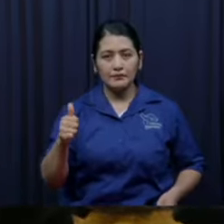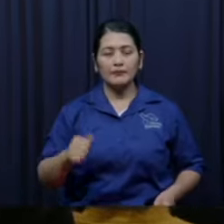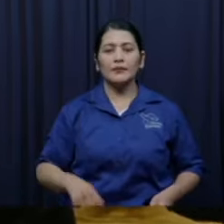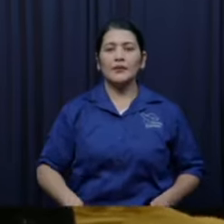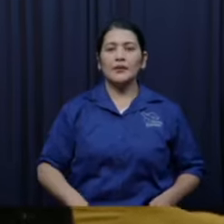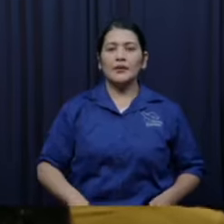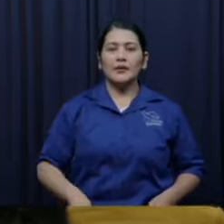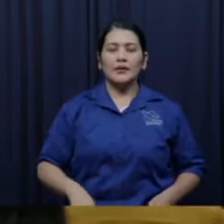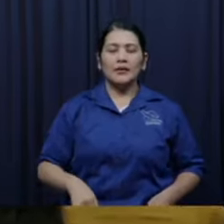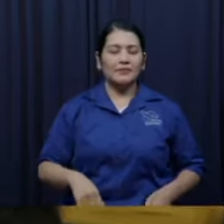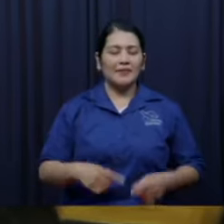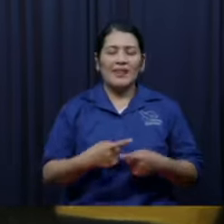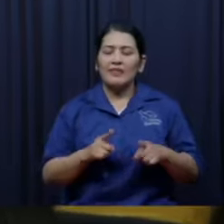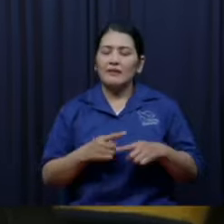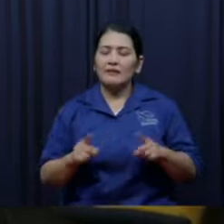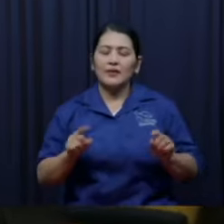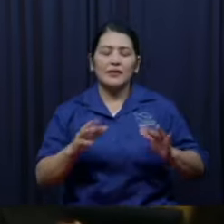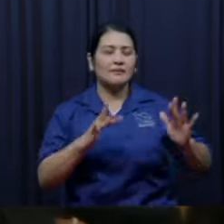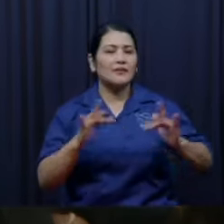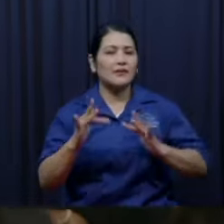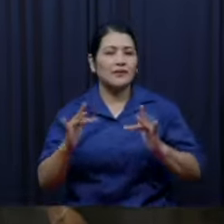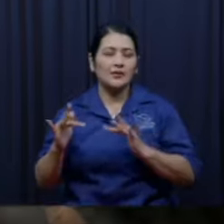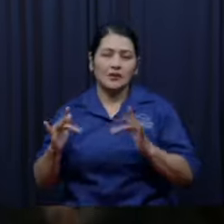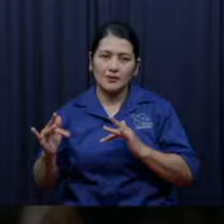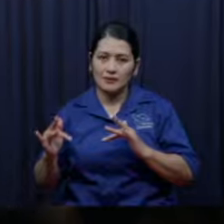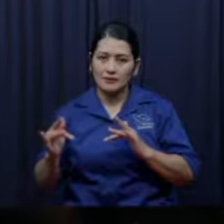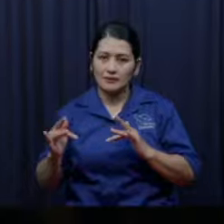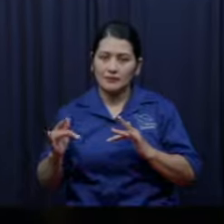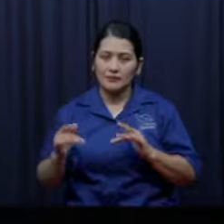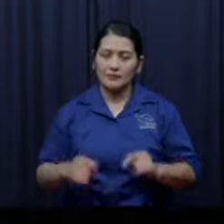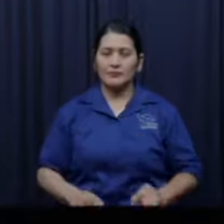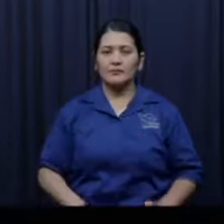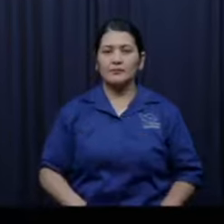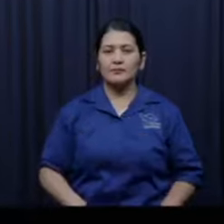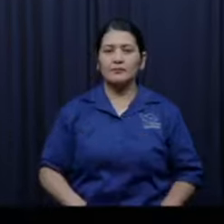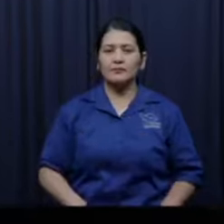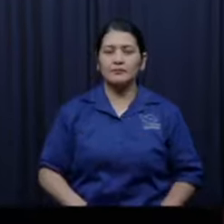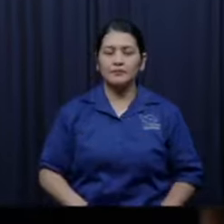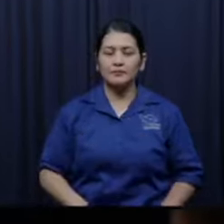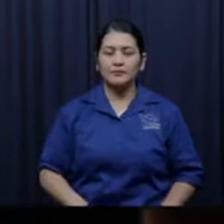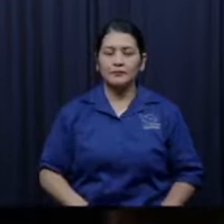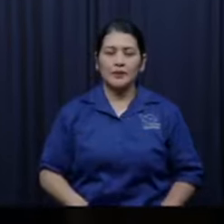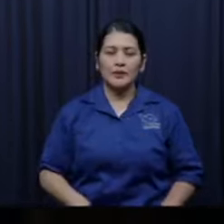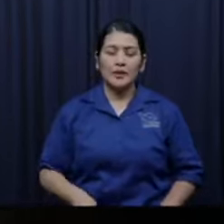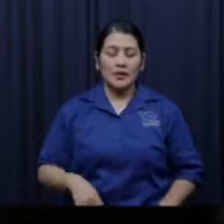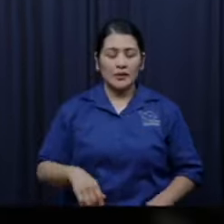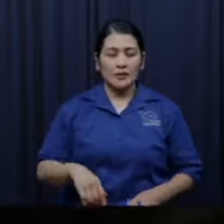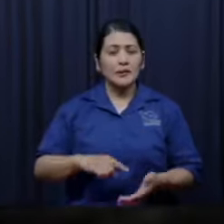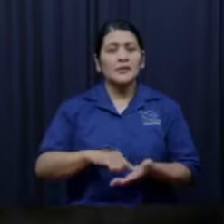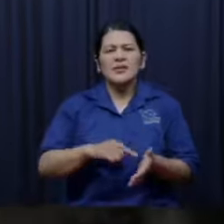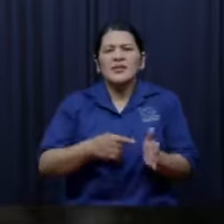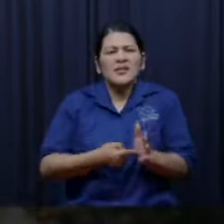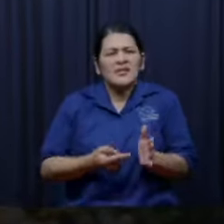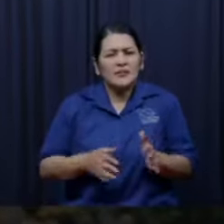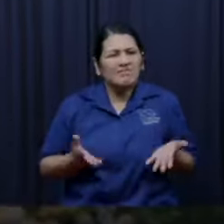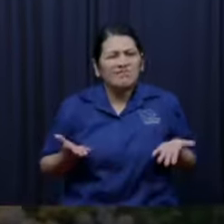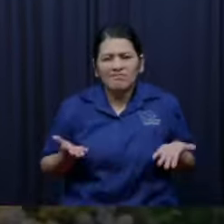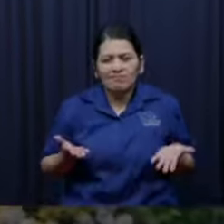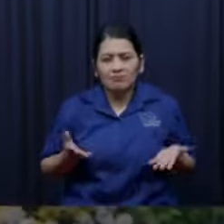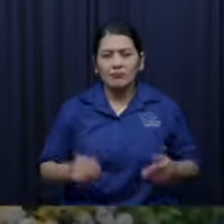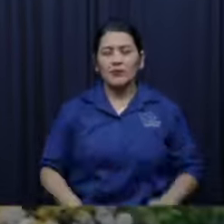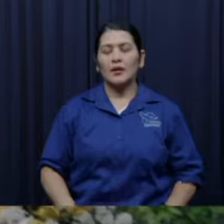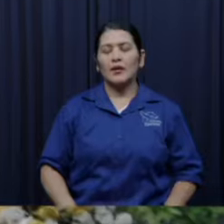eso es una figura para nosotros, que Dios les haya dado la tierra a ellos en lo literal es una cosa muy